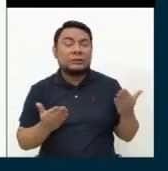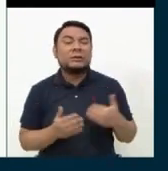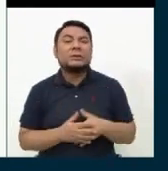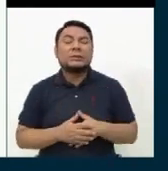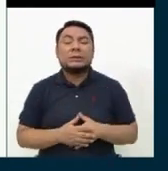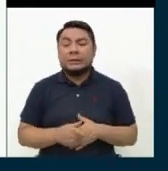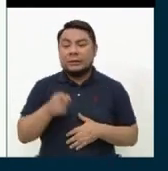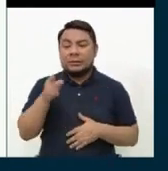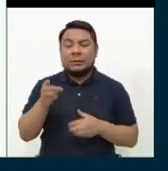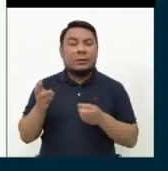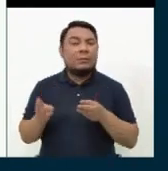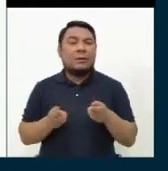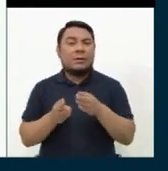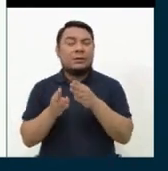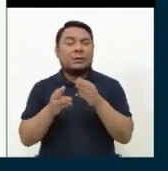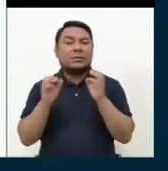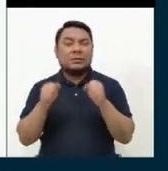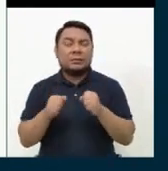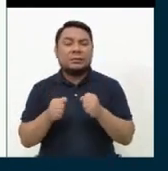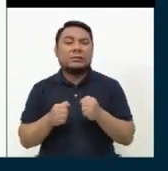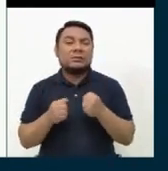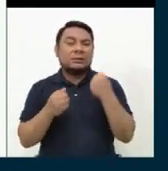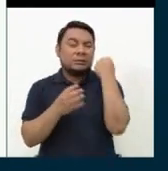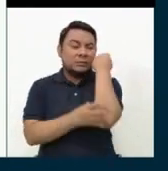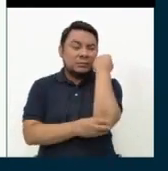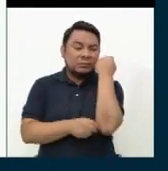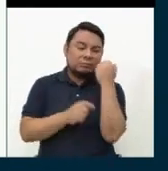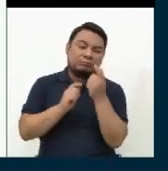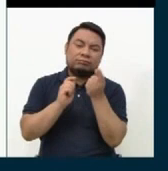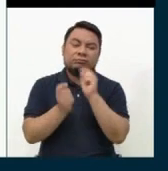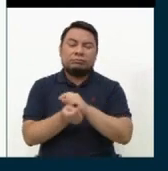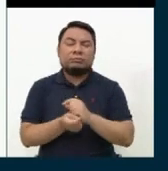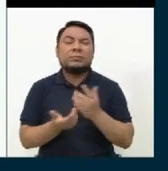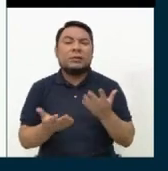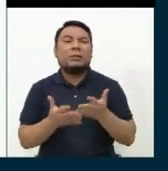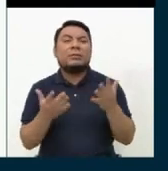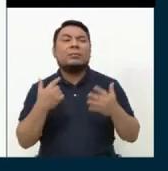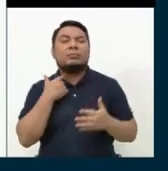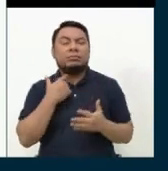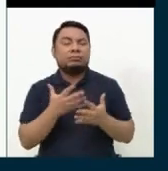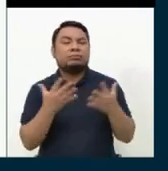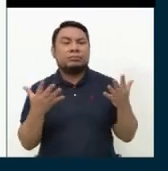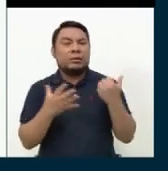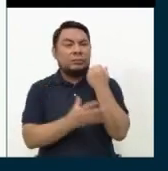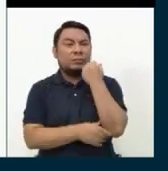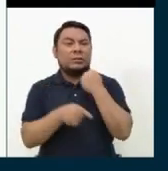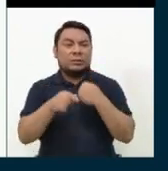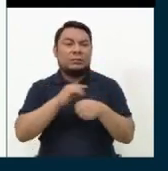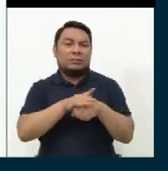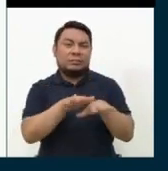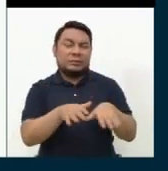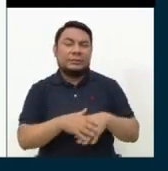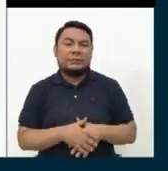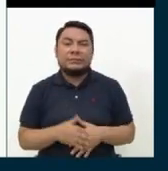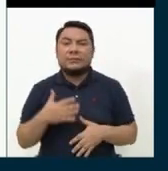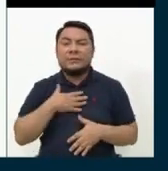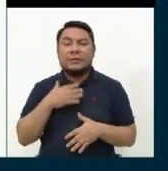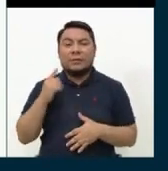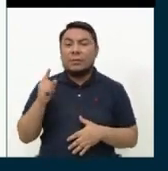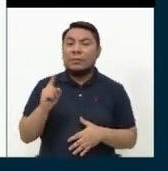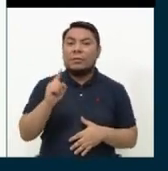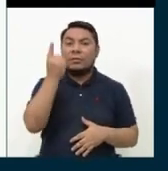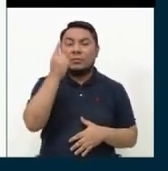de esa manera salir de la pobreza que nos ha dejado ahora esta pandemia. Yo voy a ser uno de los principales